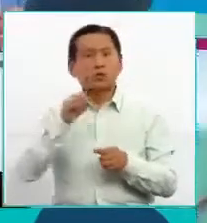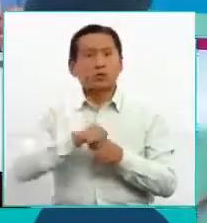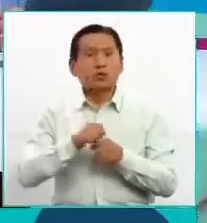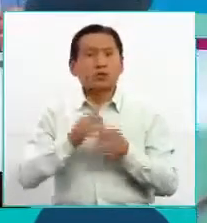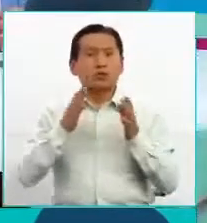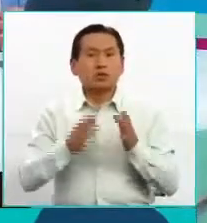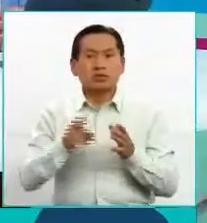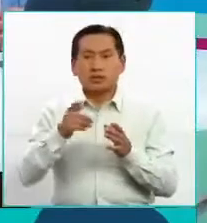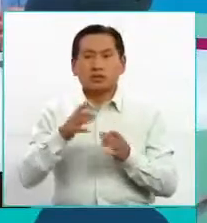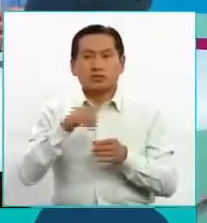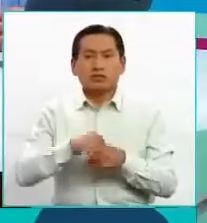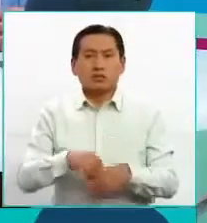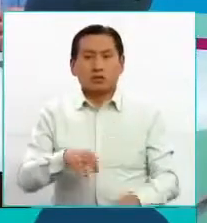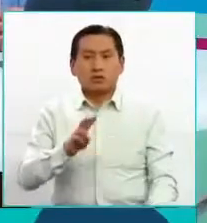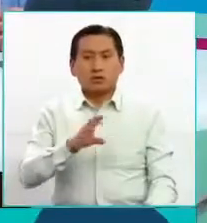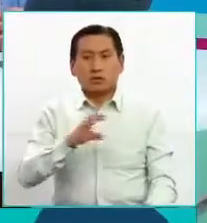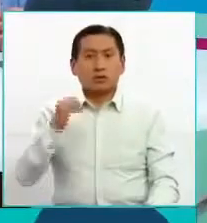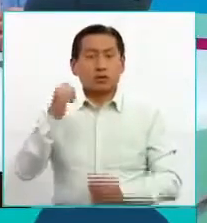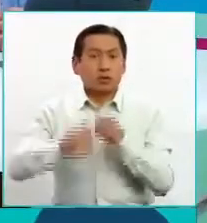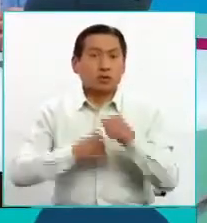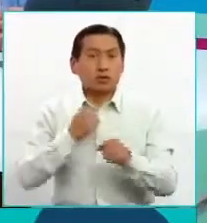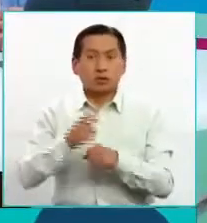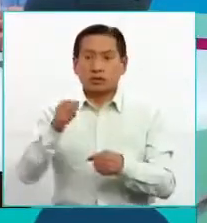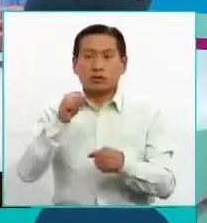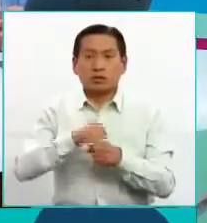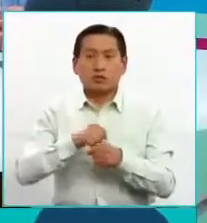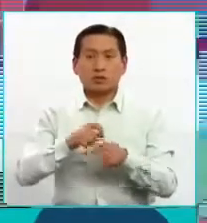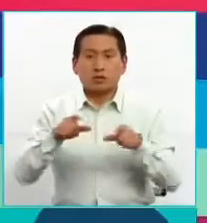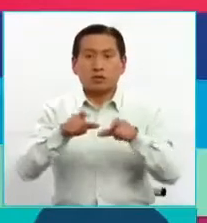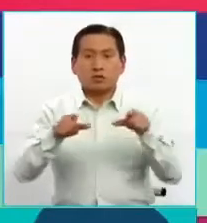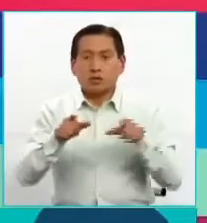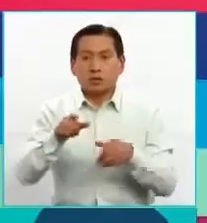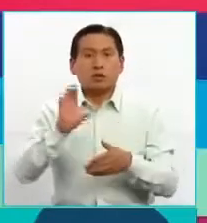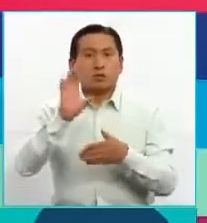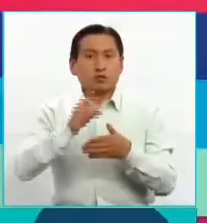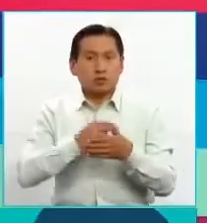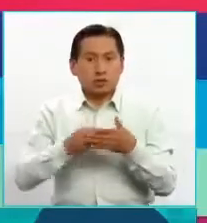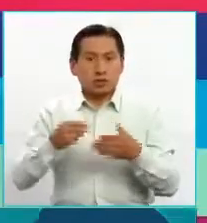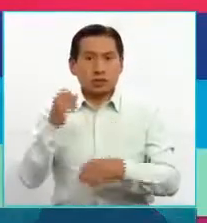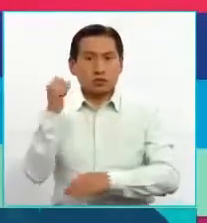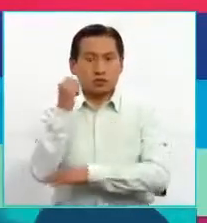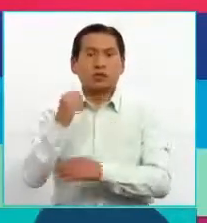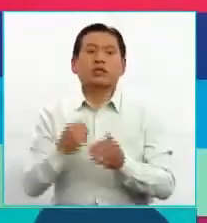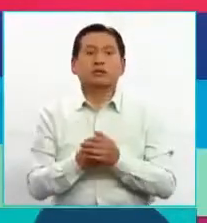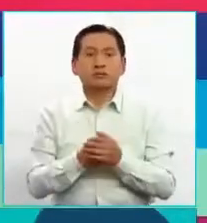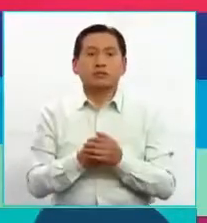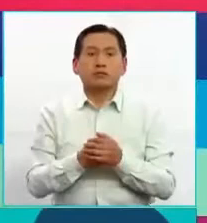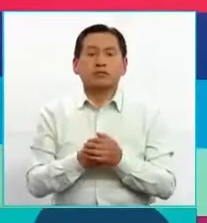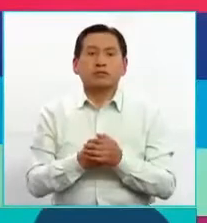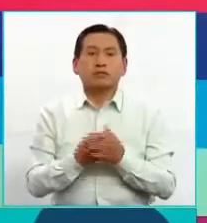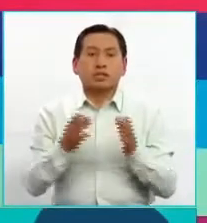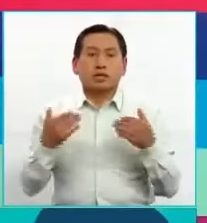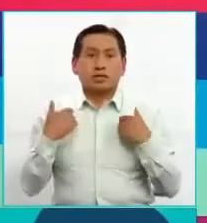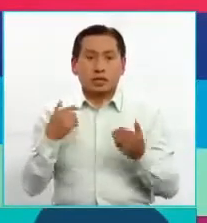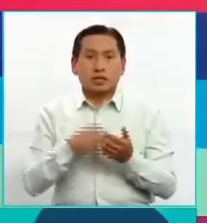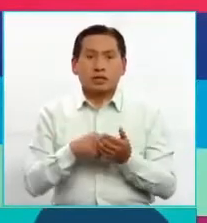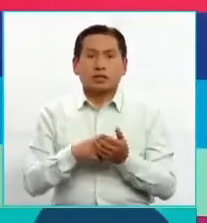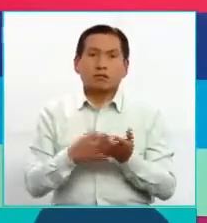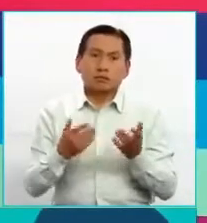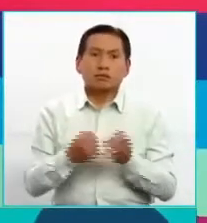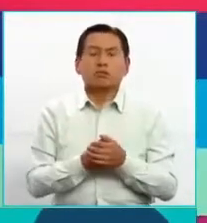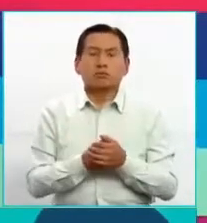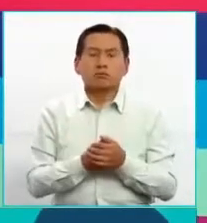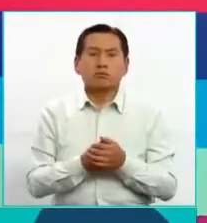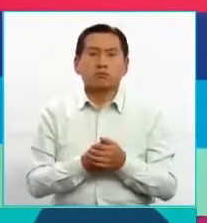Bicentenario que se va a trabajar, la sede va a ser en Chukisaca, en Sucre. Ah, ok. Ya tenemos seguramente